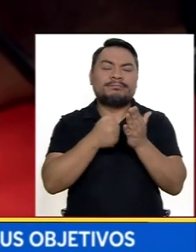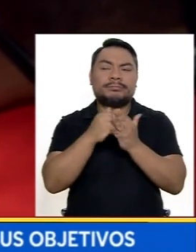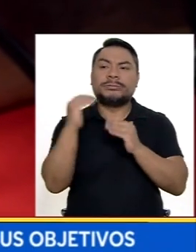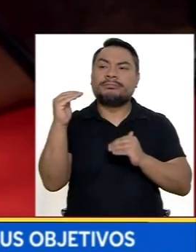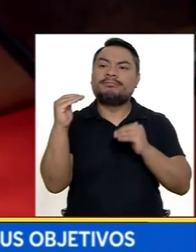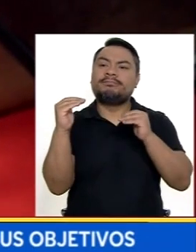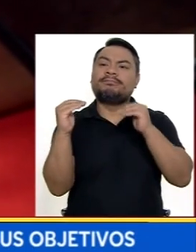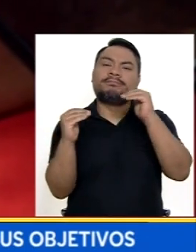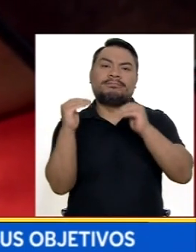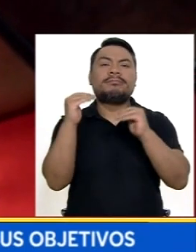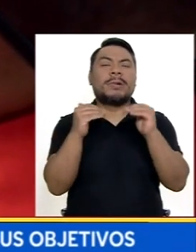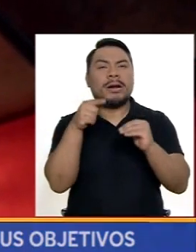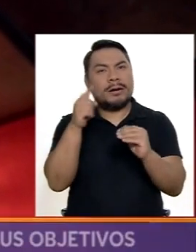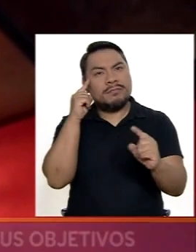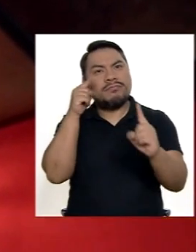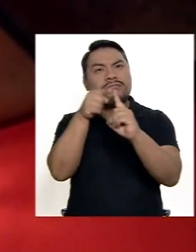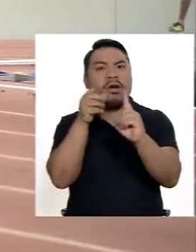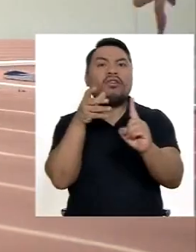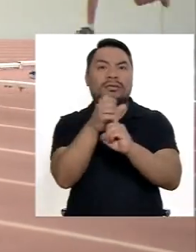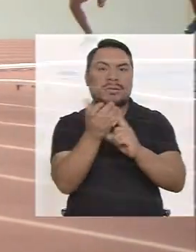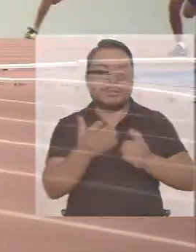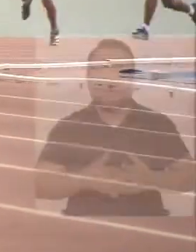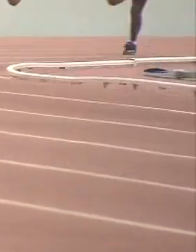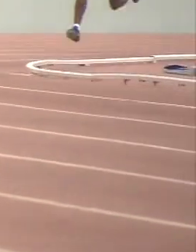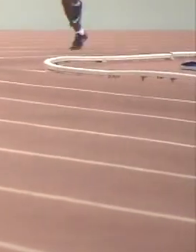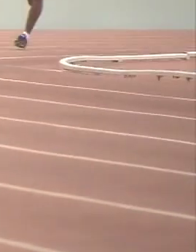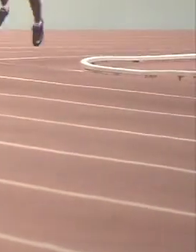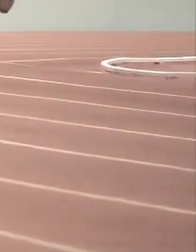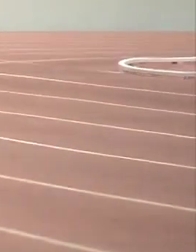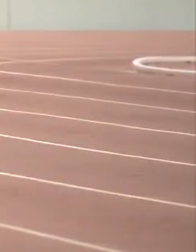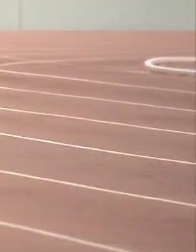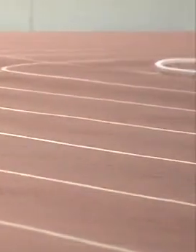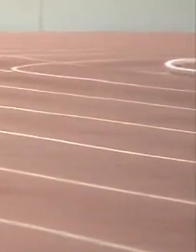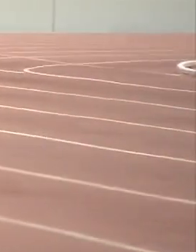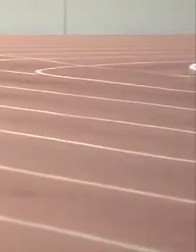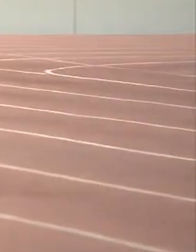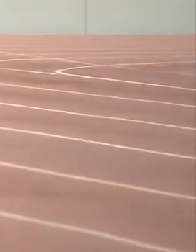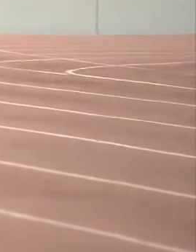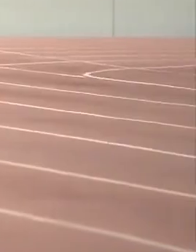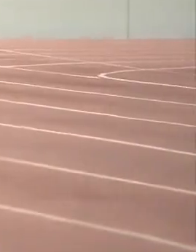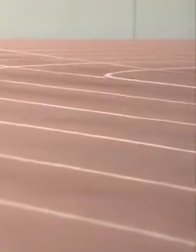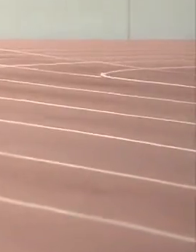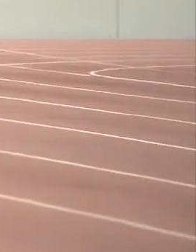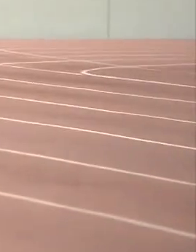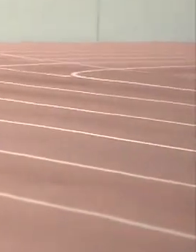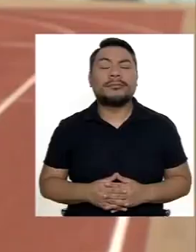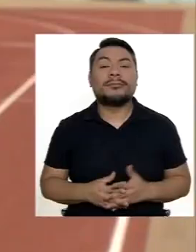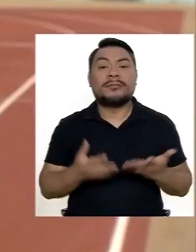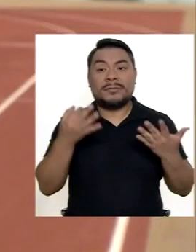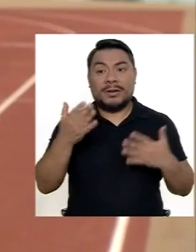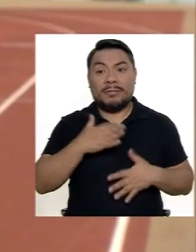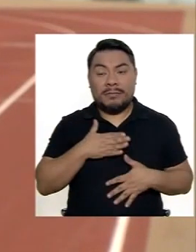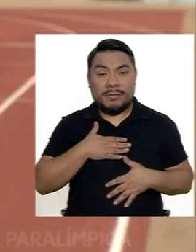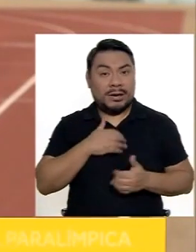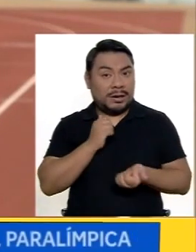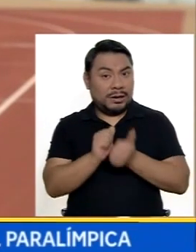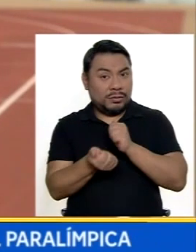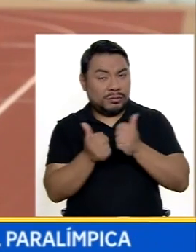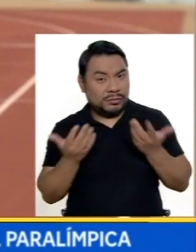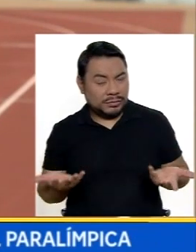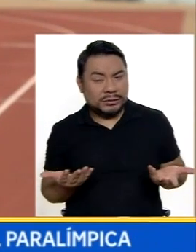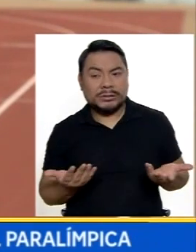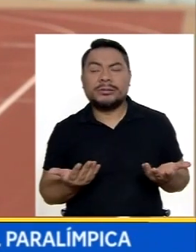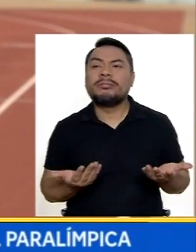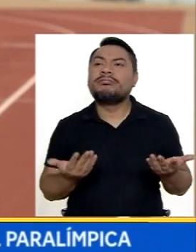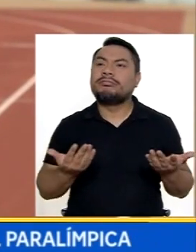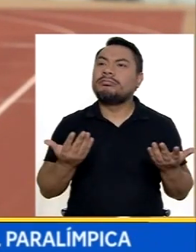marca técnica Que los va a llevar a cumplir el objetivo Y adelante Jesús Castillo Pacheco En realidad mi competencia